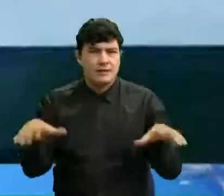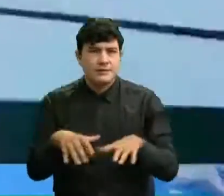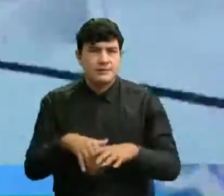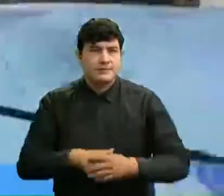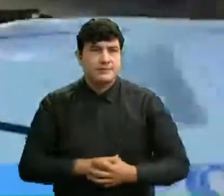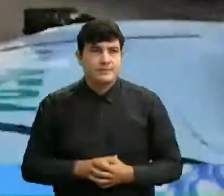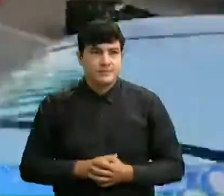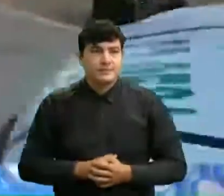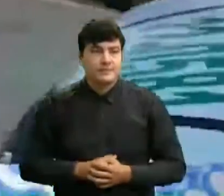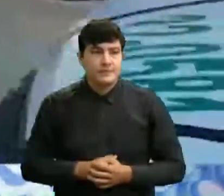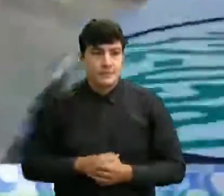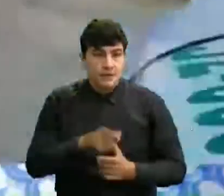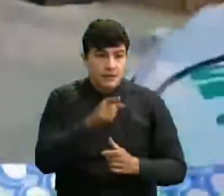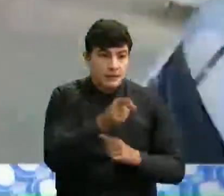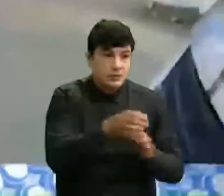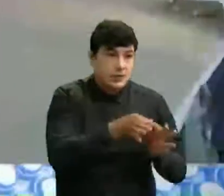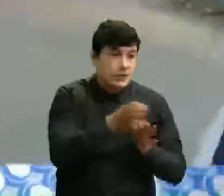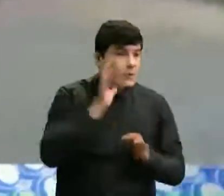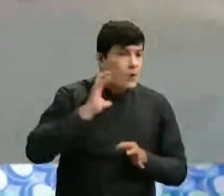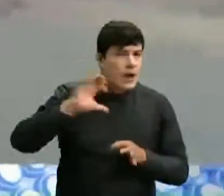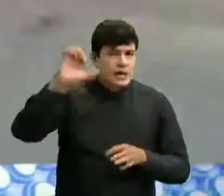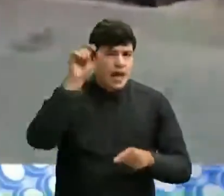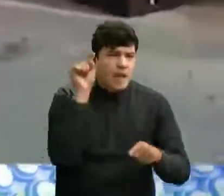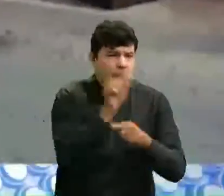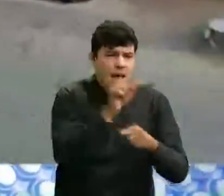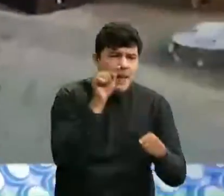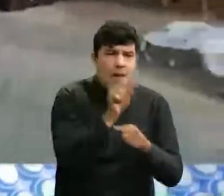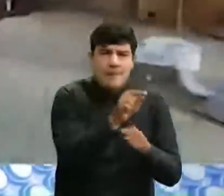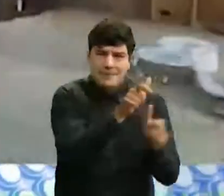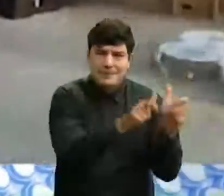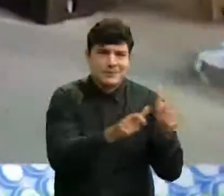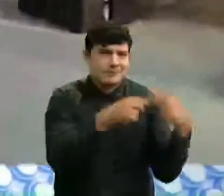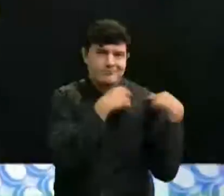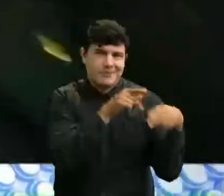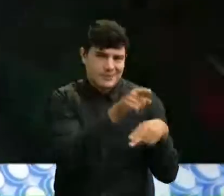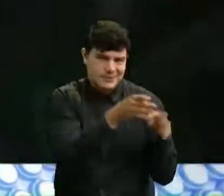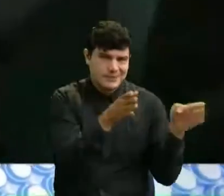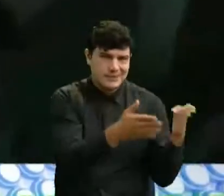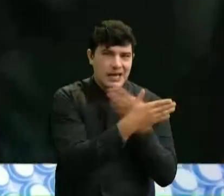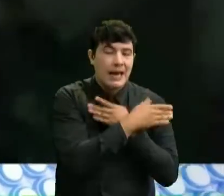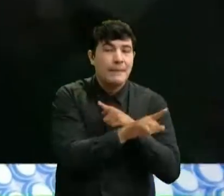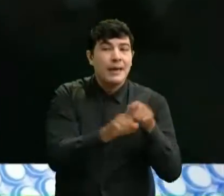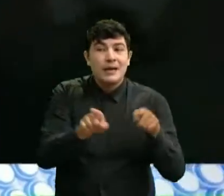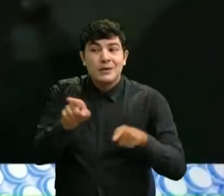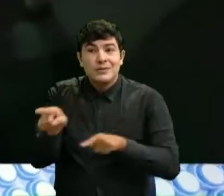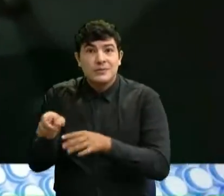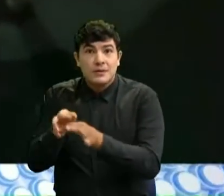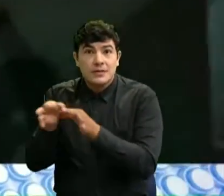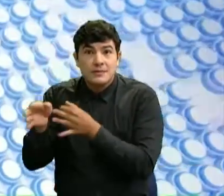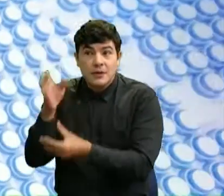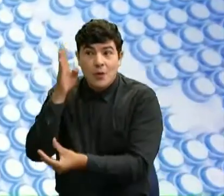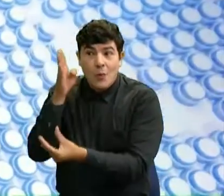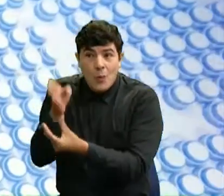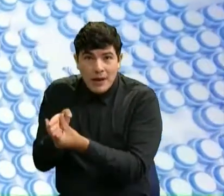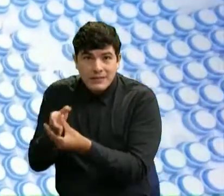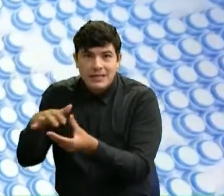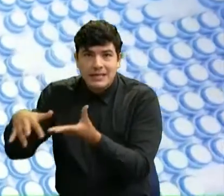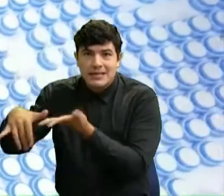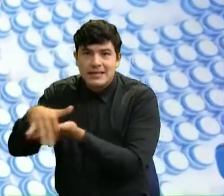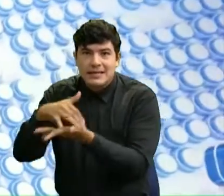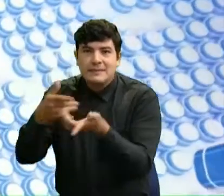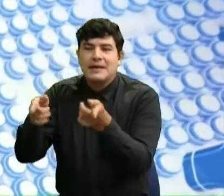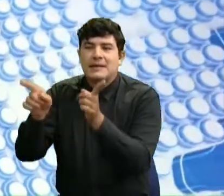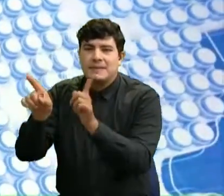Pero si en Locaña hay una lluvia de críticas por cuenta de la irresponsabilidad de estas personas, en el municipio de Huerta, Santander, no